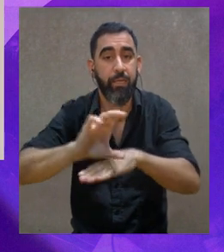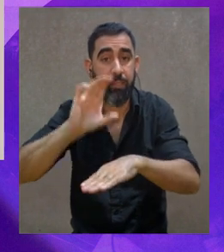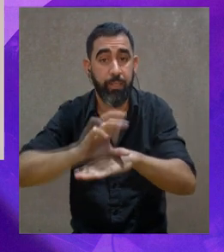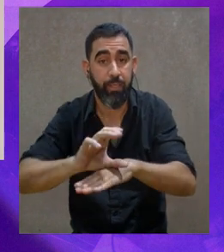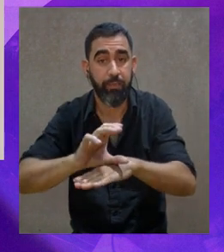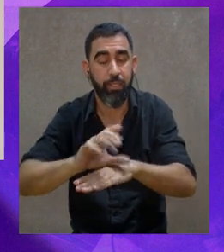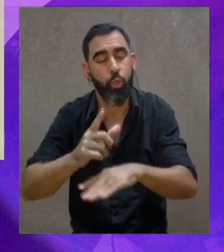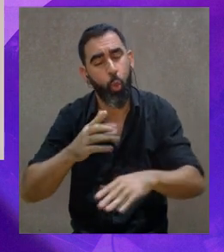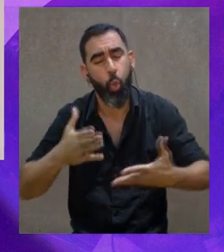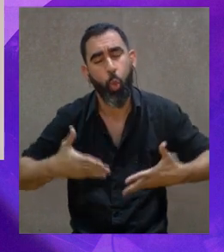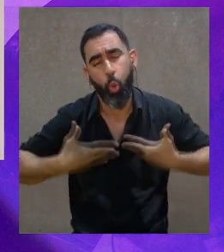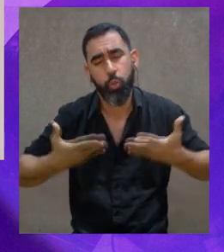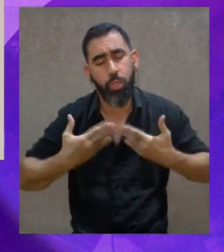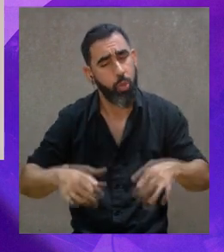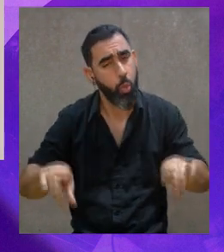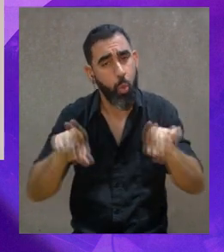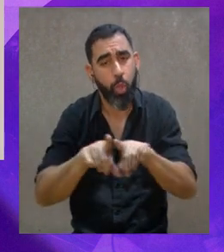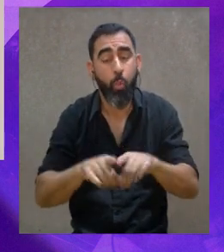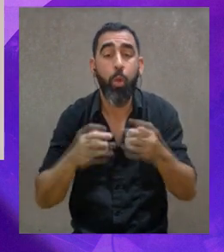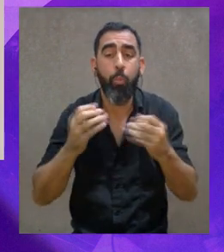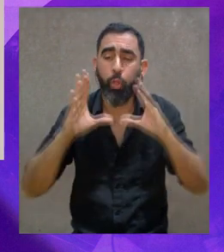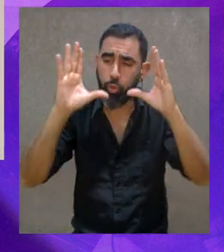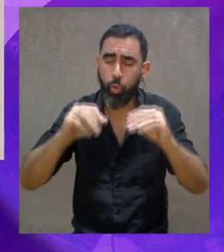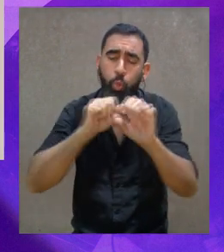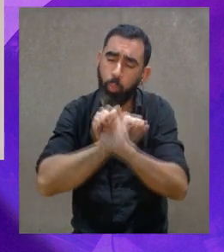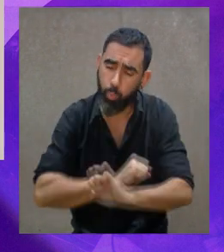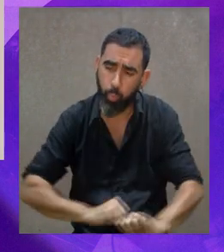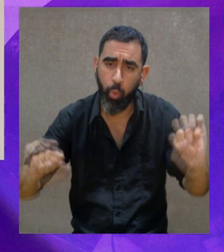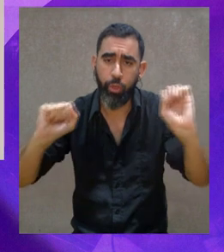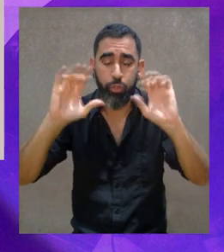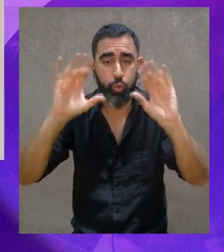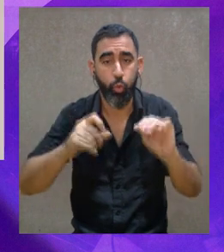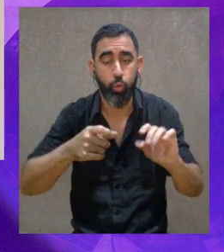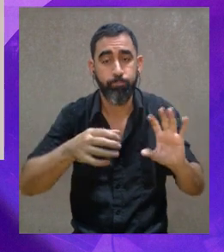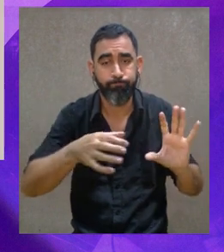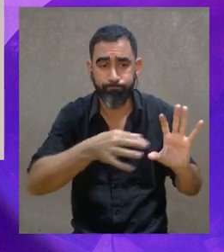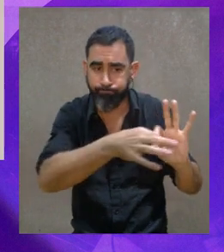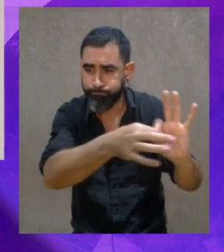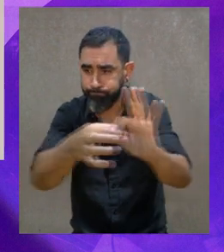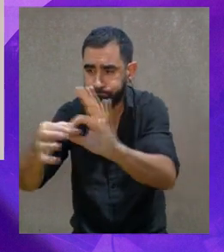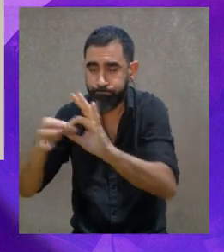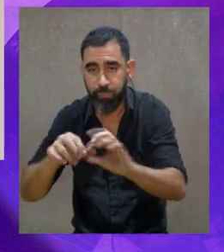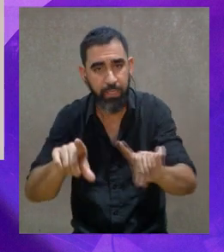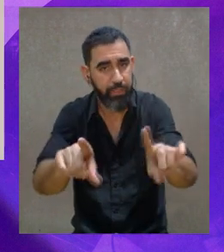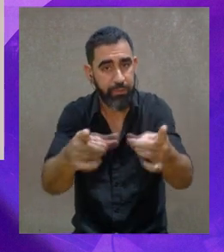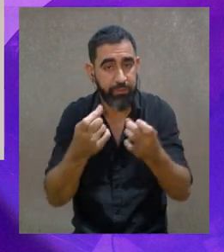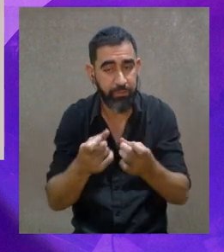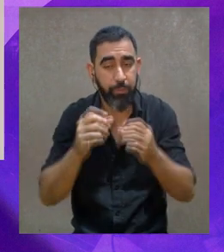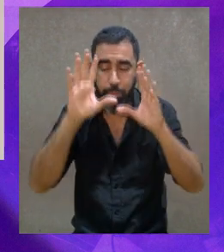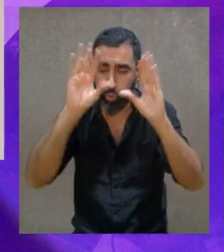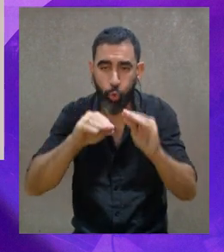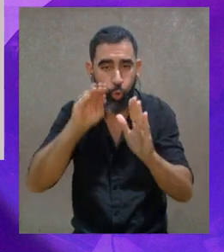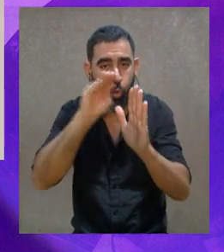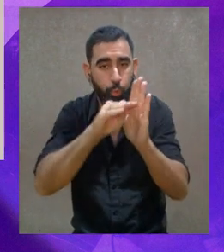poquito el comienzo de las clases. Estamos súper contentos porque se han logrado todas las alianzas que se